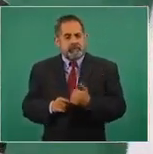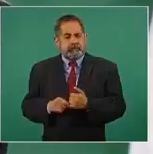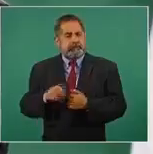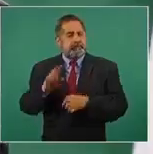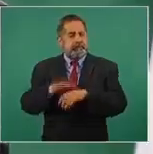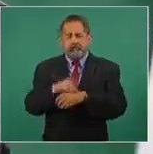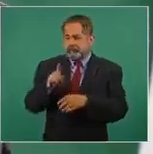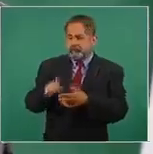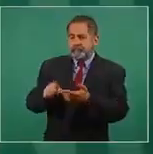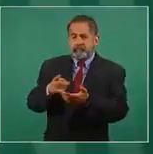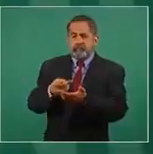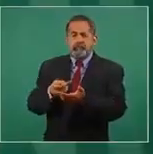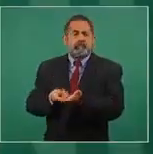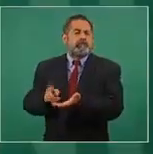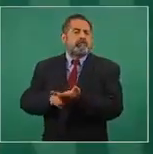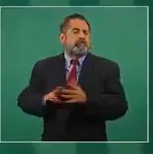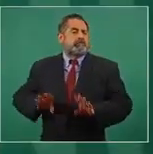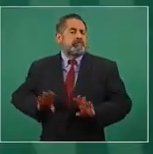multiplicador.